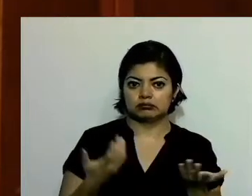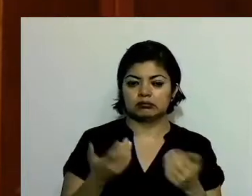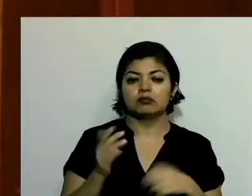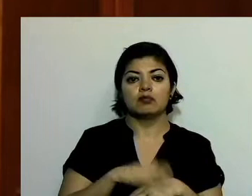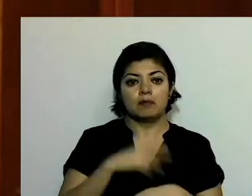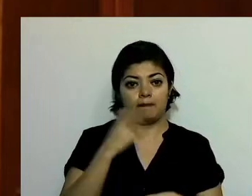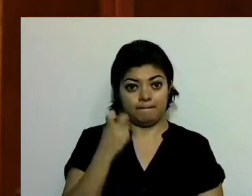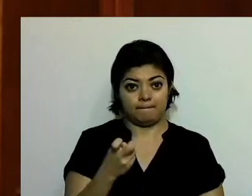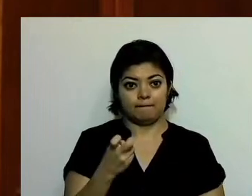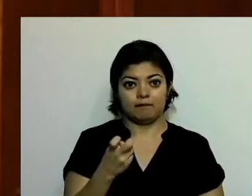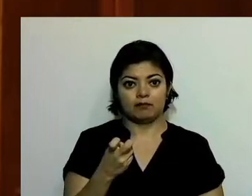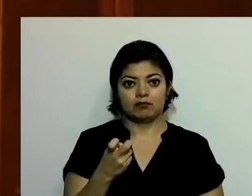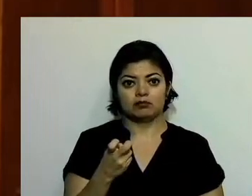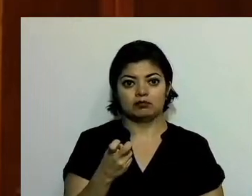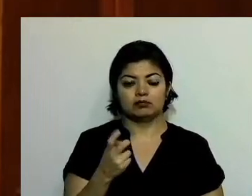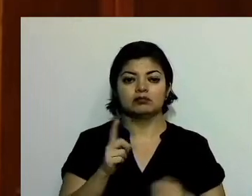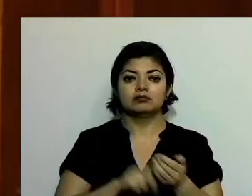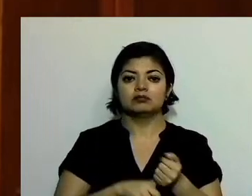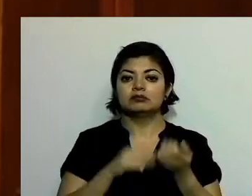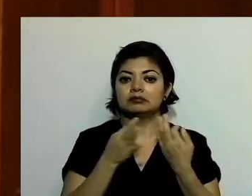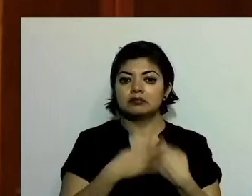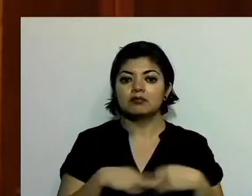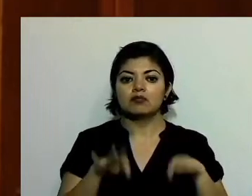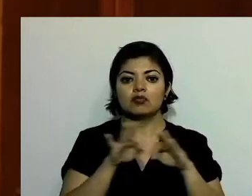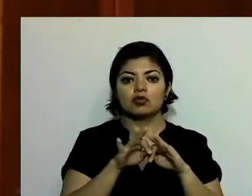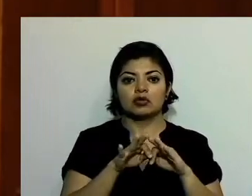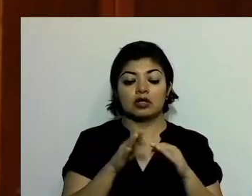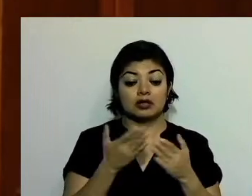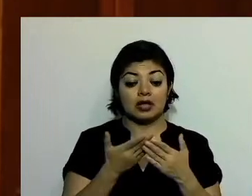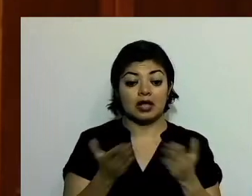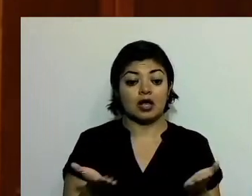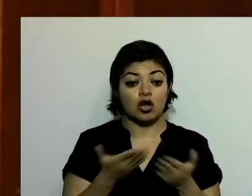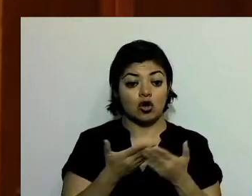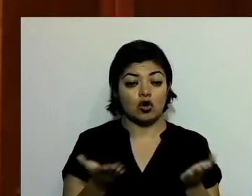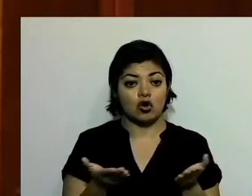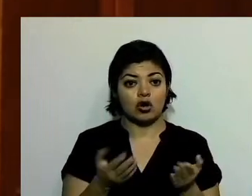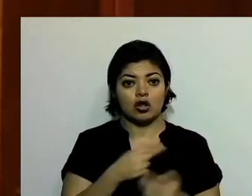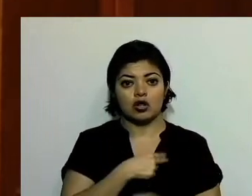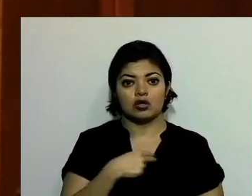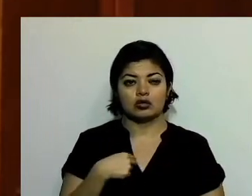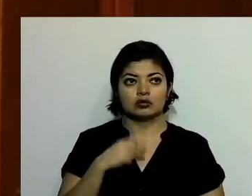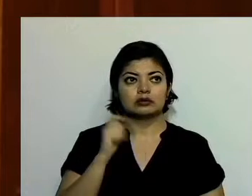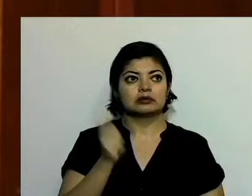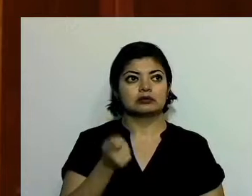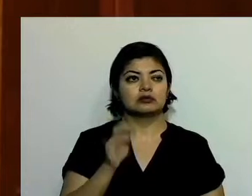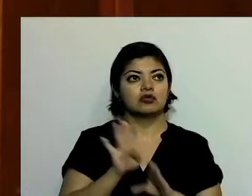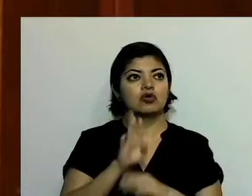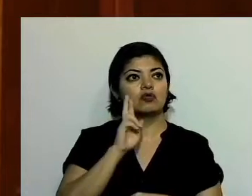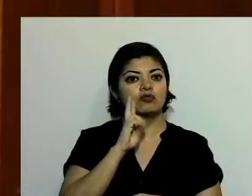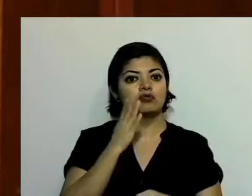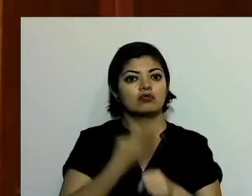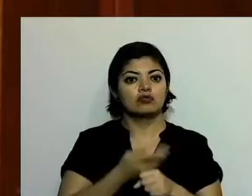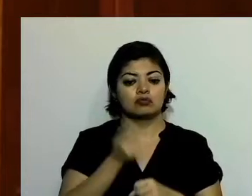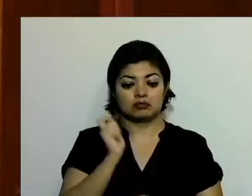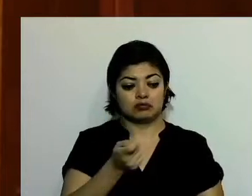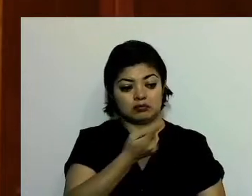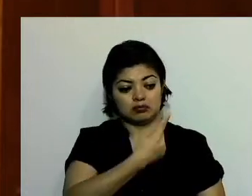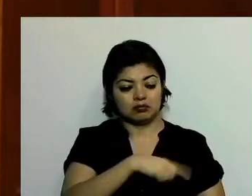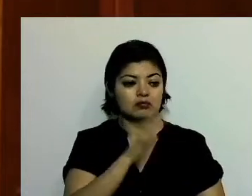la virtud de quienes ahora tenemos esta responsabilidad en la 60 legislatura.